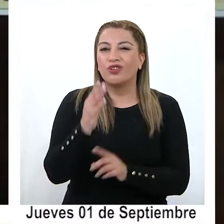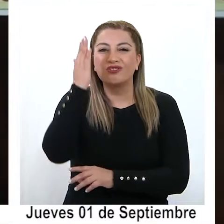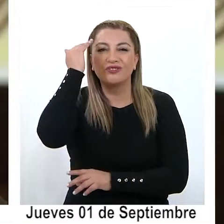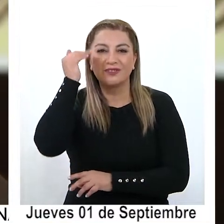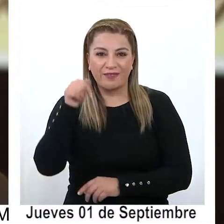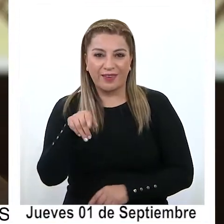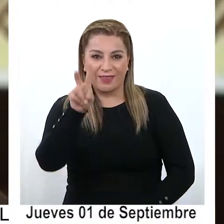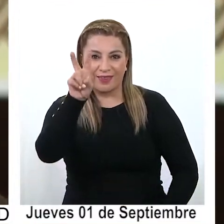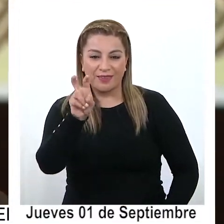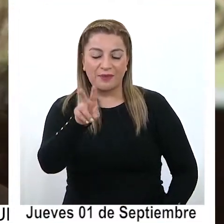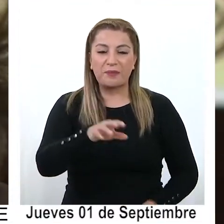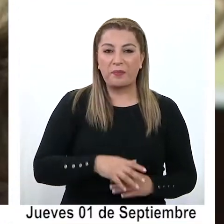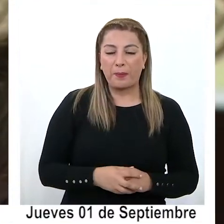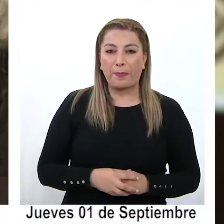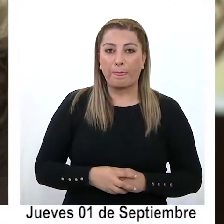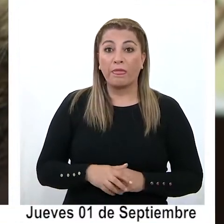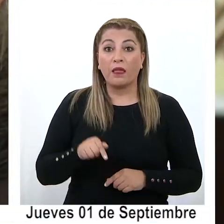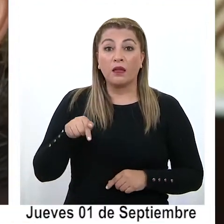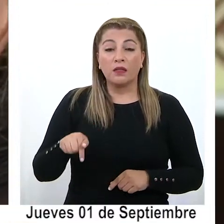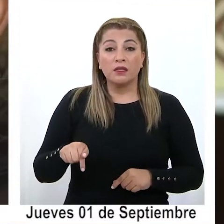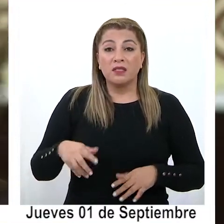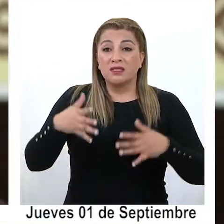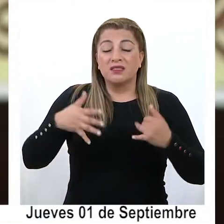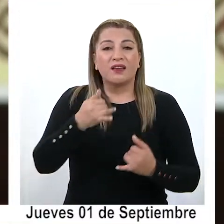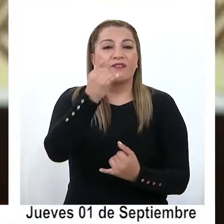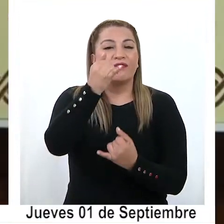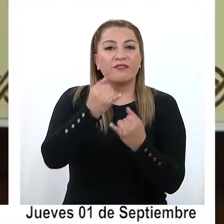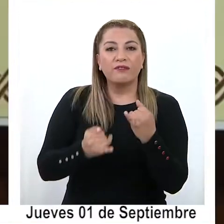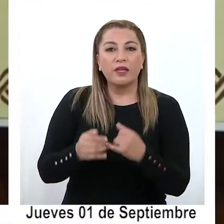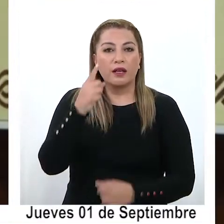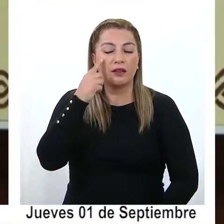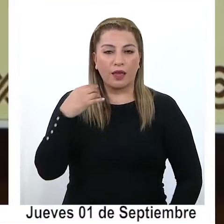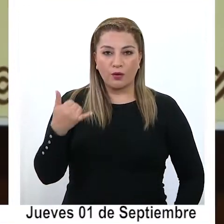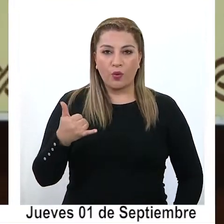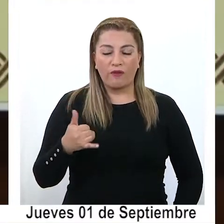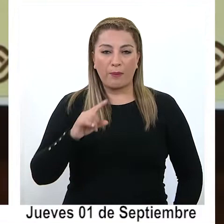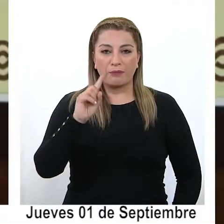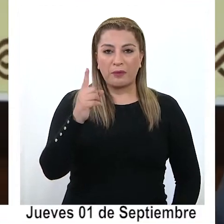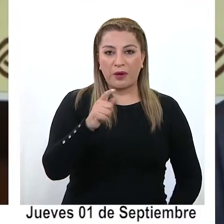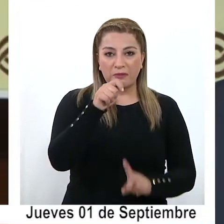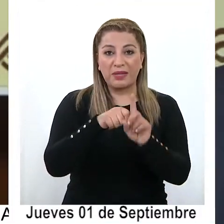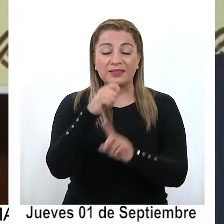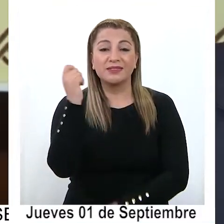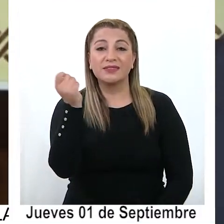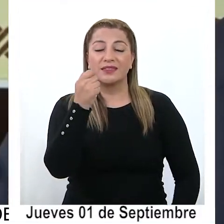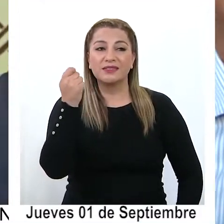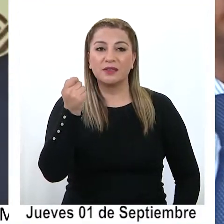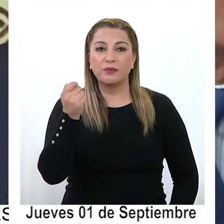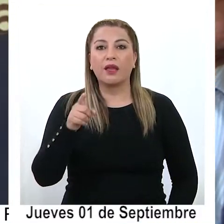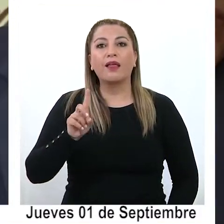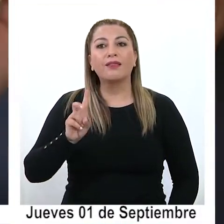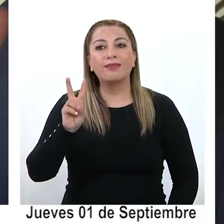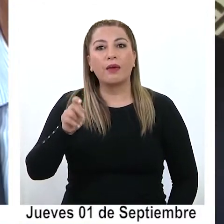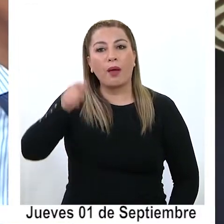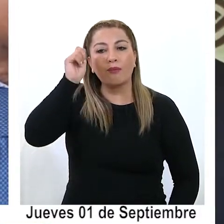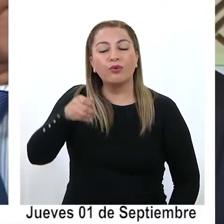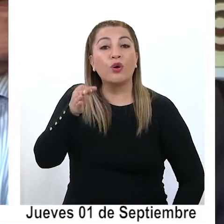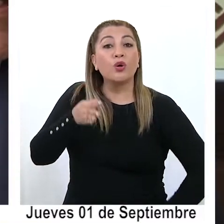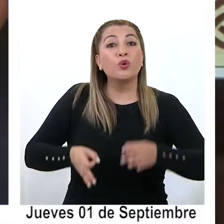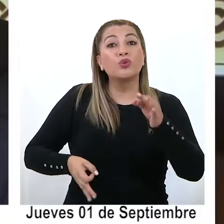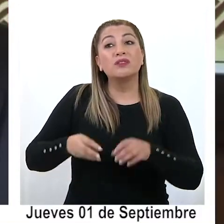frente al tema. Aunque el evento terminó precisamente este jueves primero de septiembre, la justicia deberá